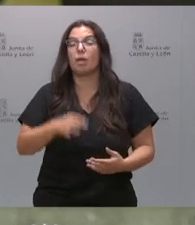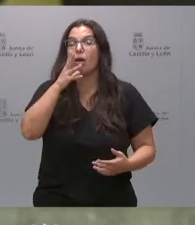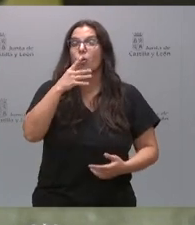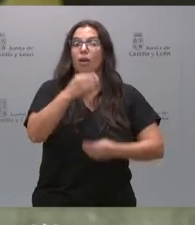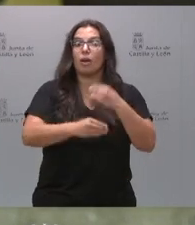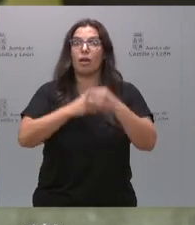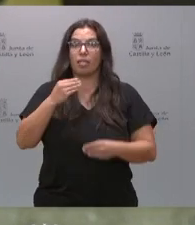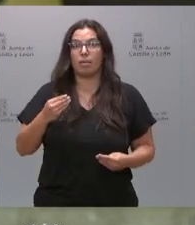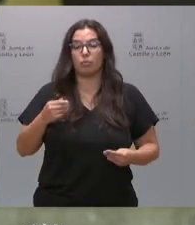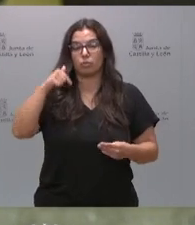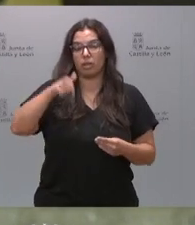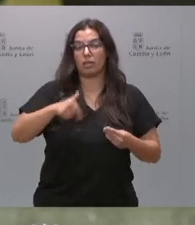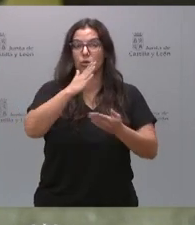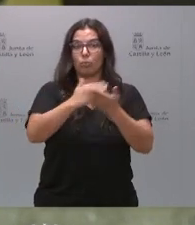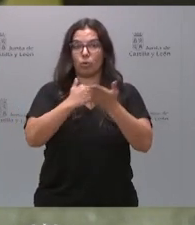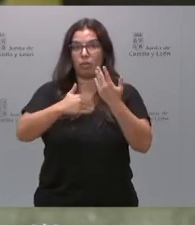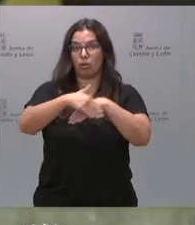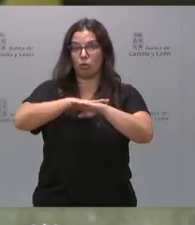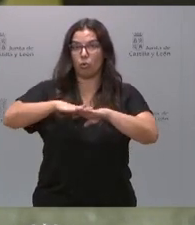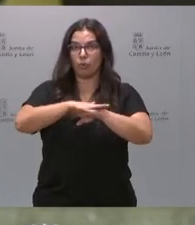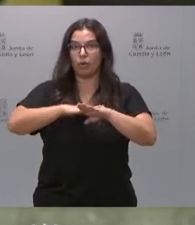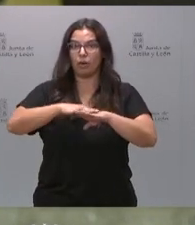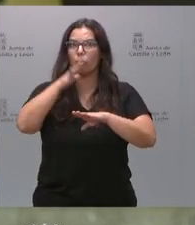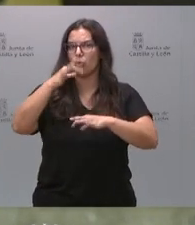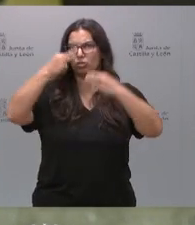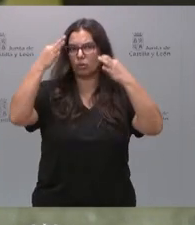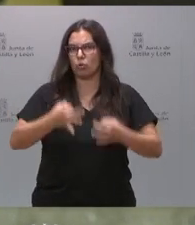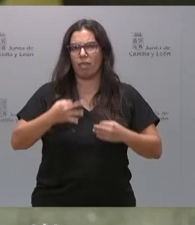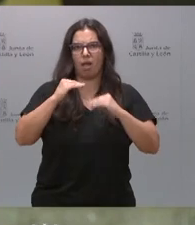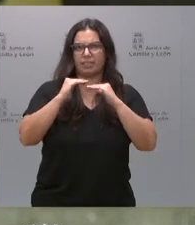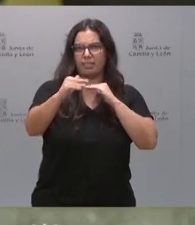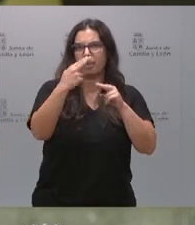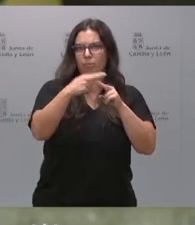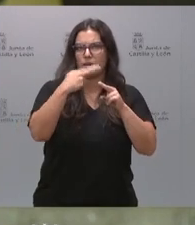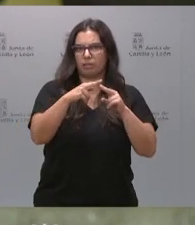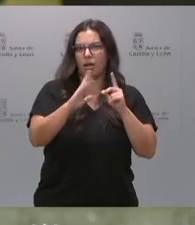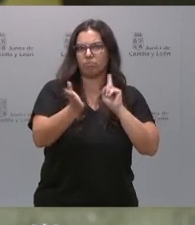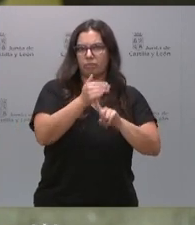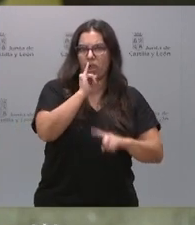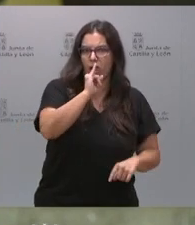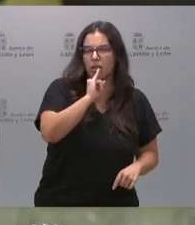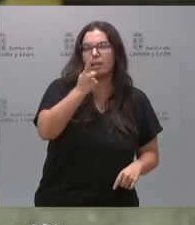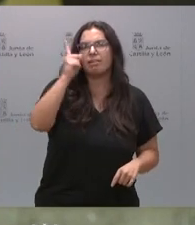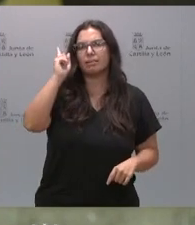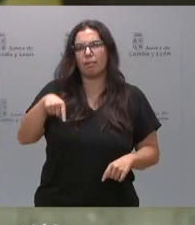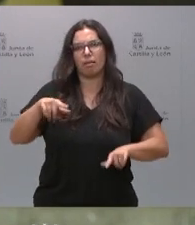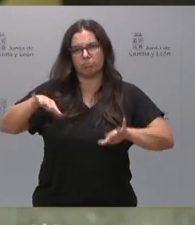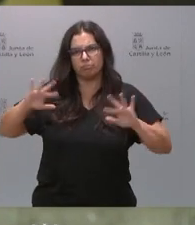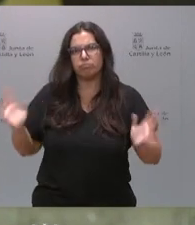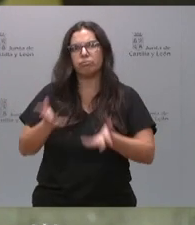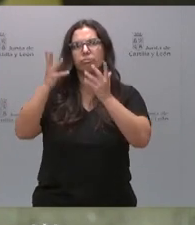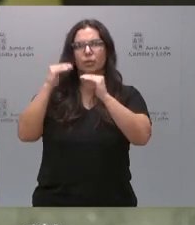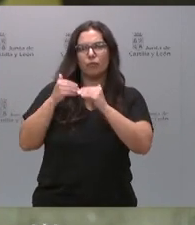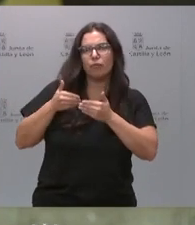Gobierno de la comunidad que asegura estabilidad política, por un lado, y también impulsamos el